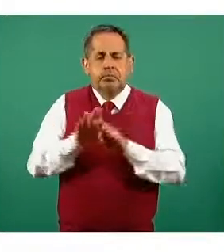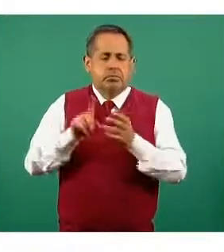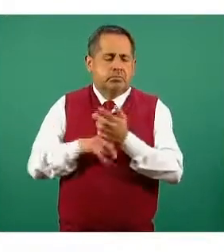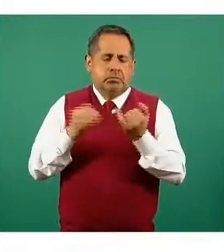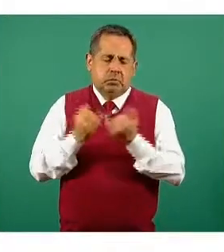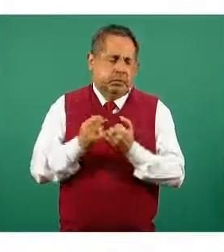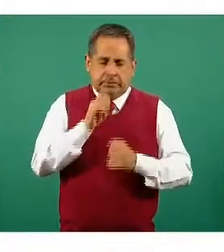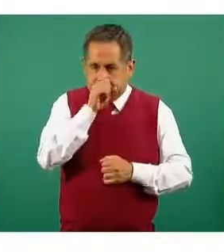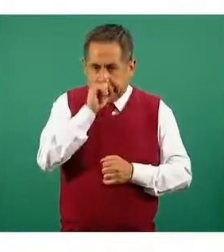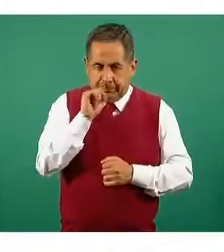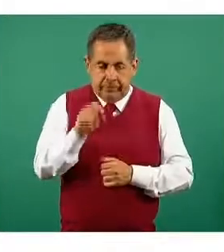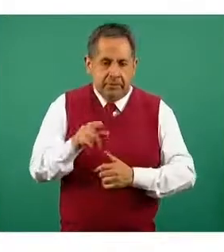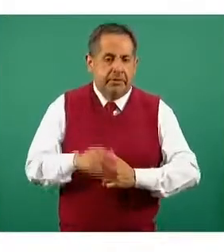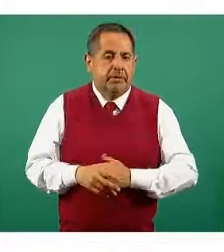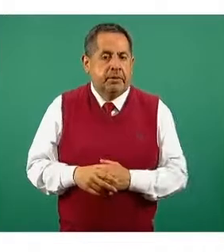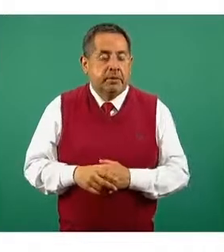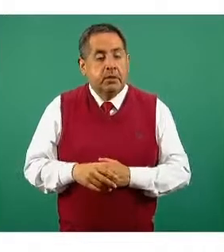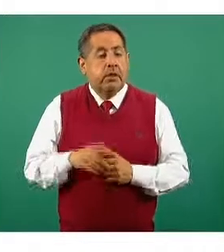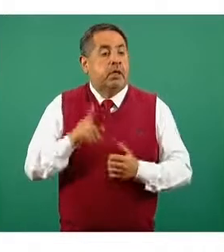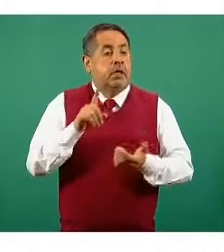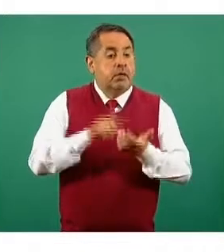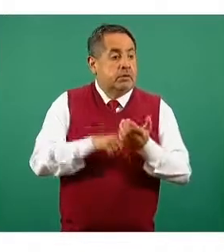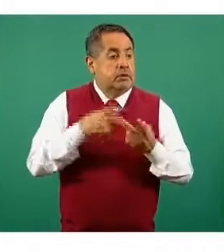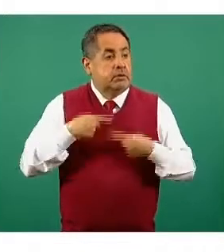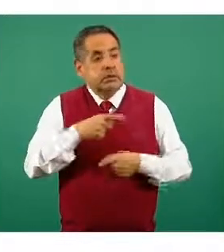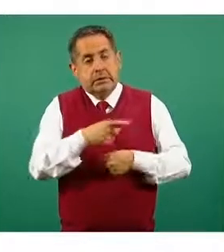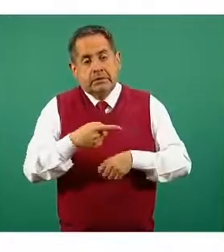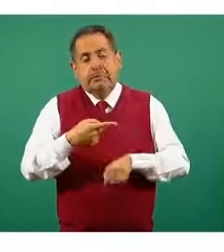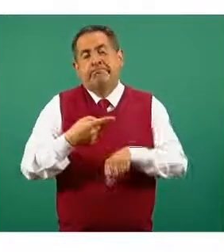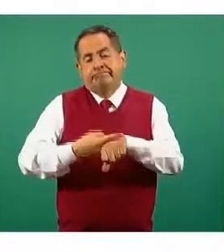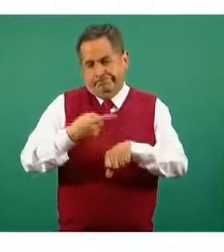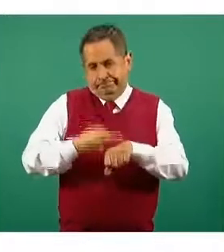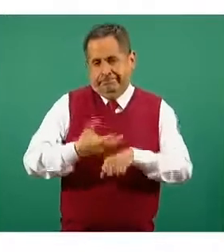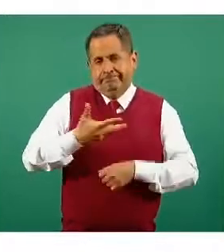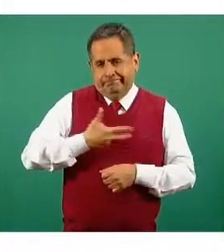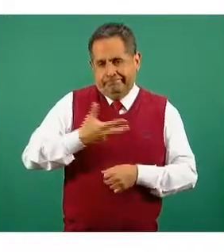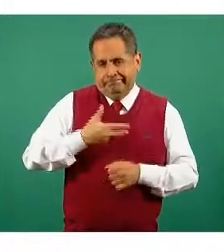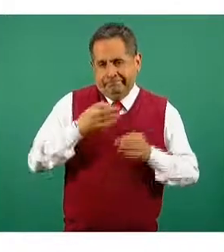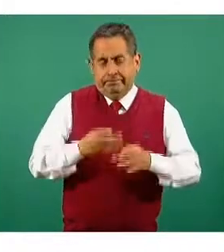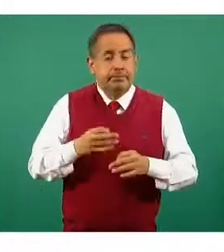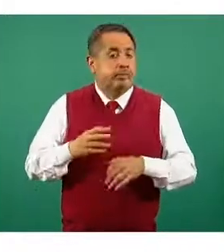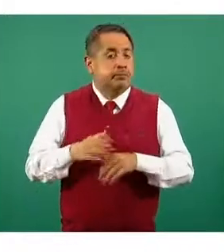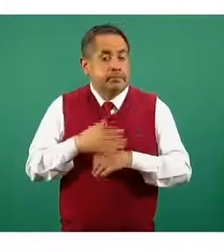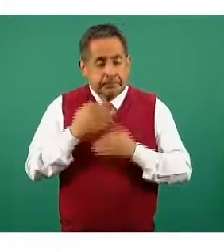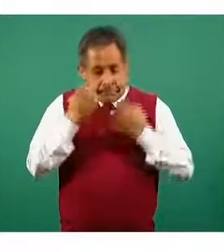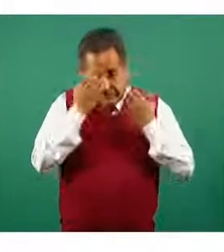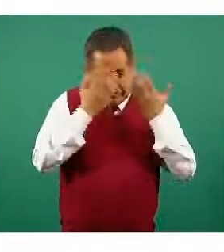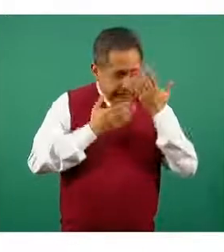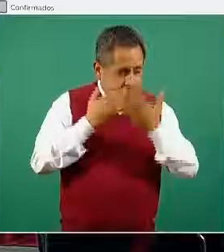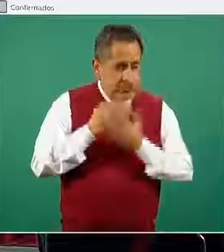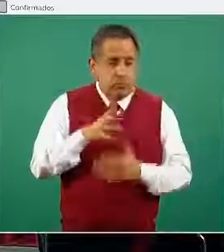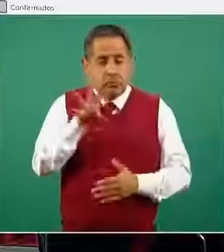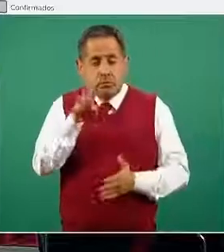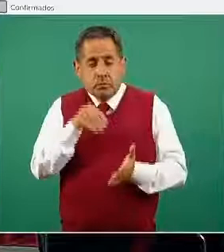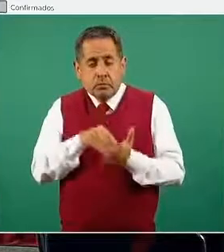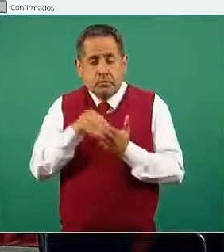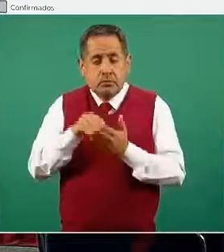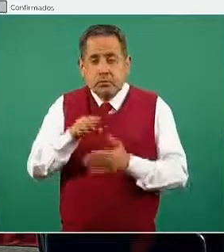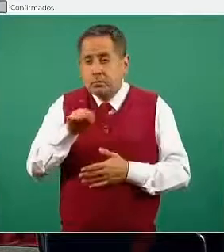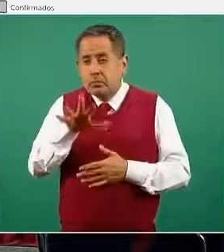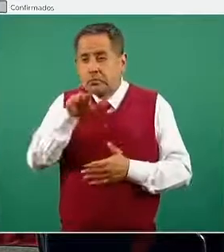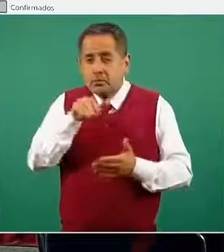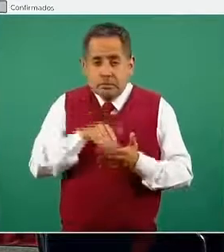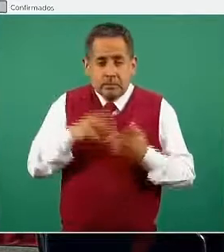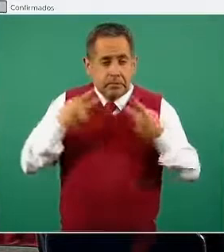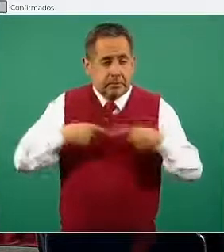similar. Este porcentaje de positividad lo conocemos en función de que después de haber estudiado a más de cuatro millones quinientas noventa y cinco